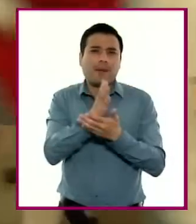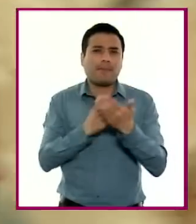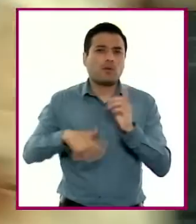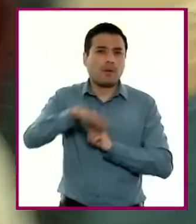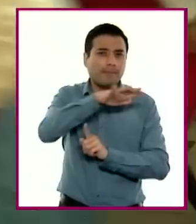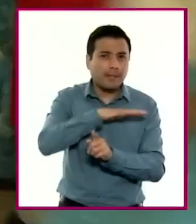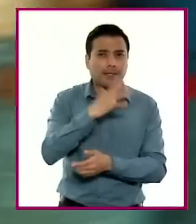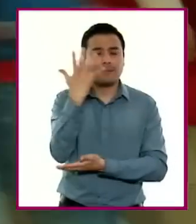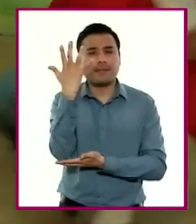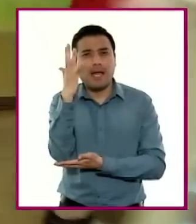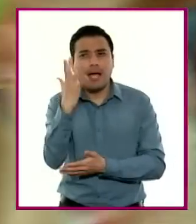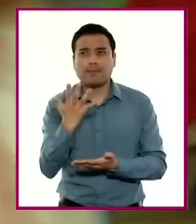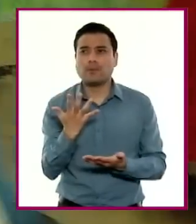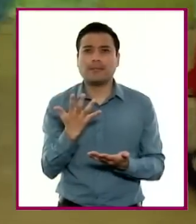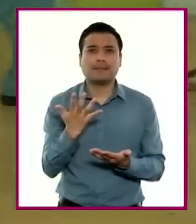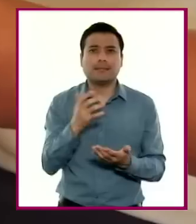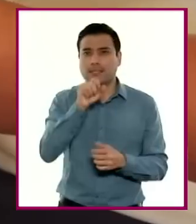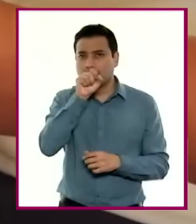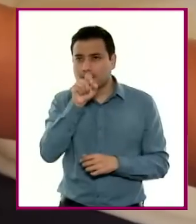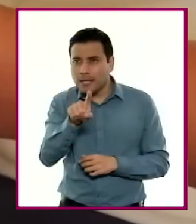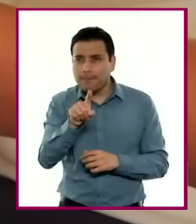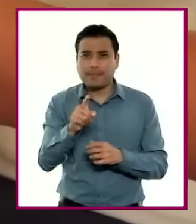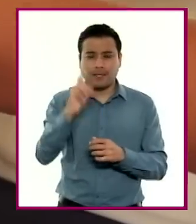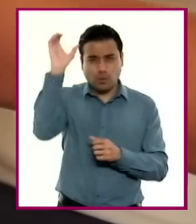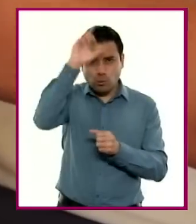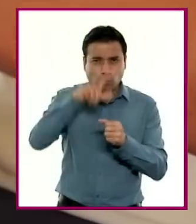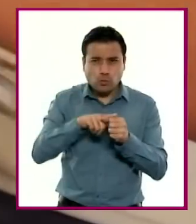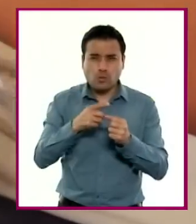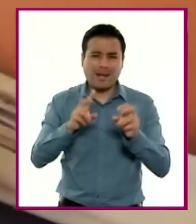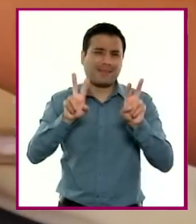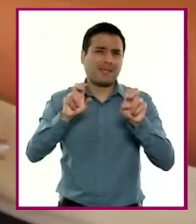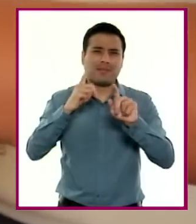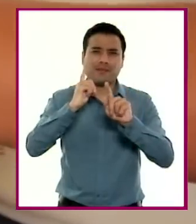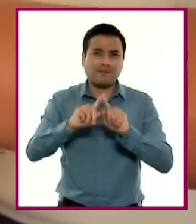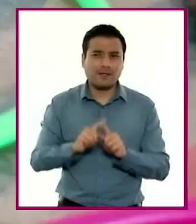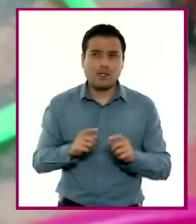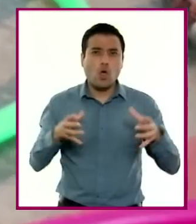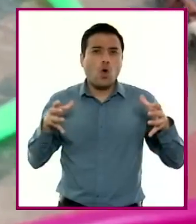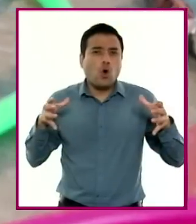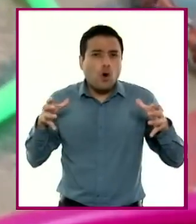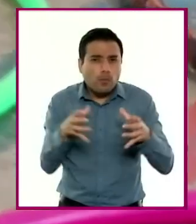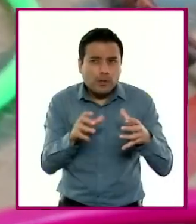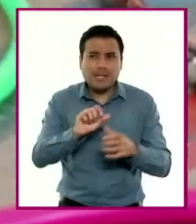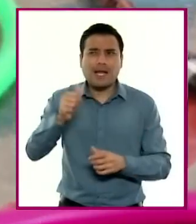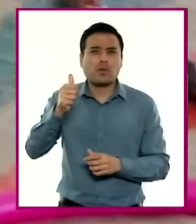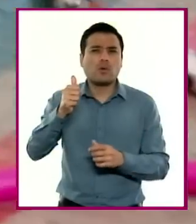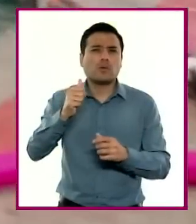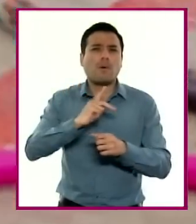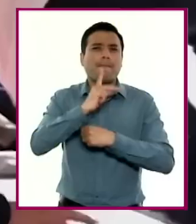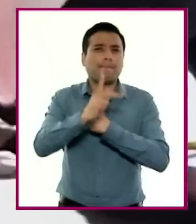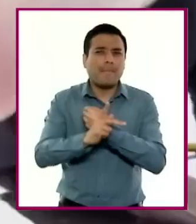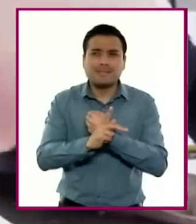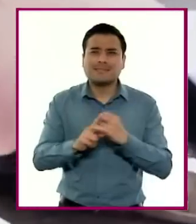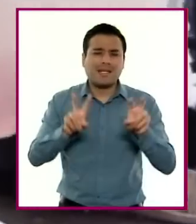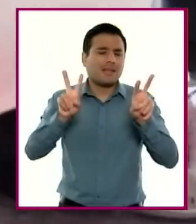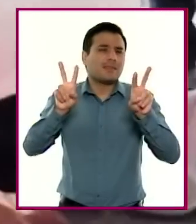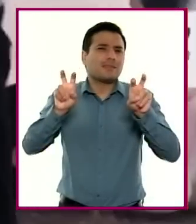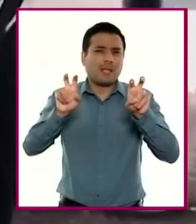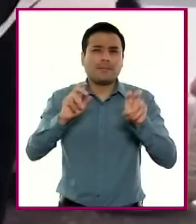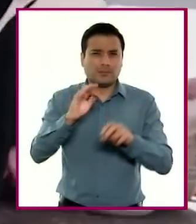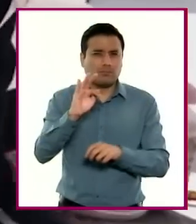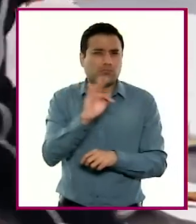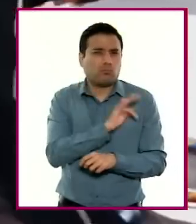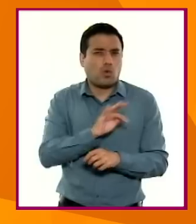culturales, sobre todo artísticas, con acontecimientos en su comunidad y el resto del mundo, es decir, con su entorno.